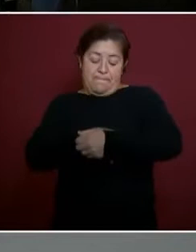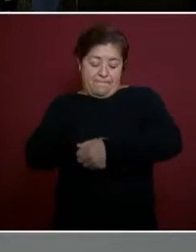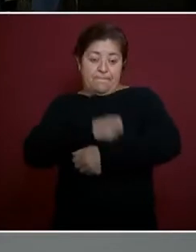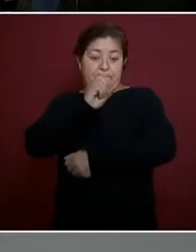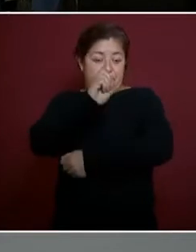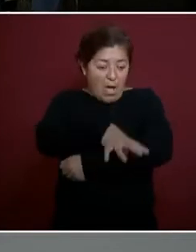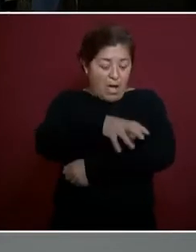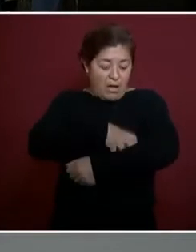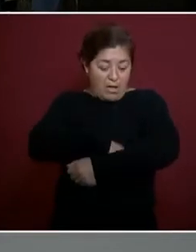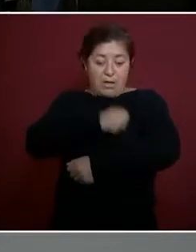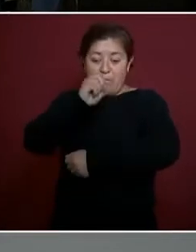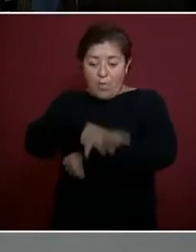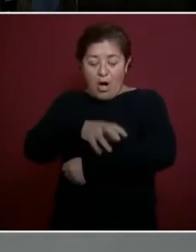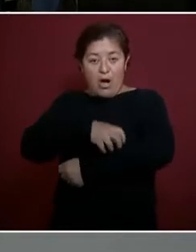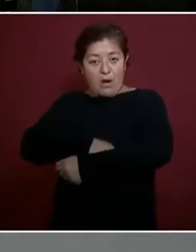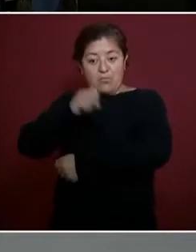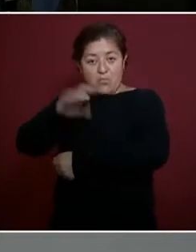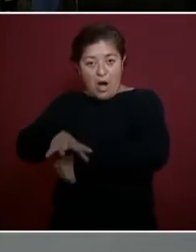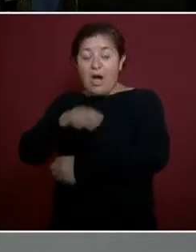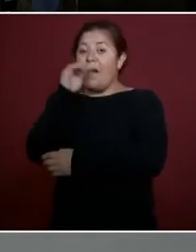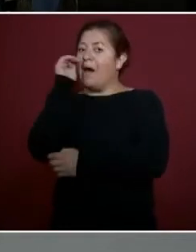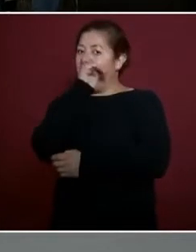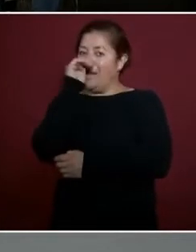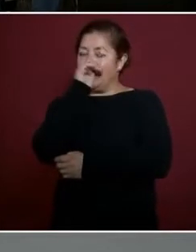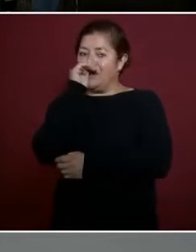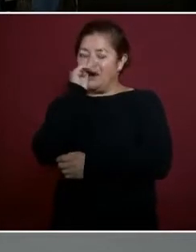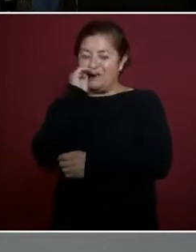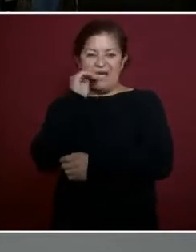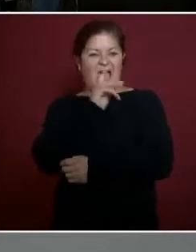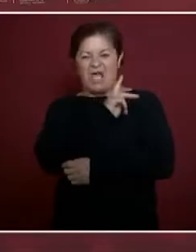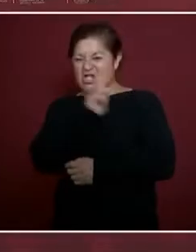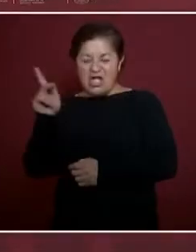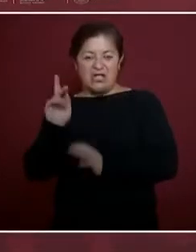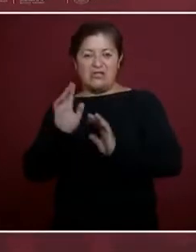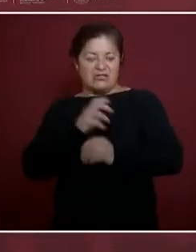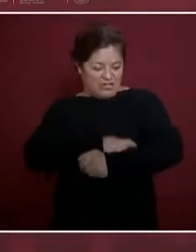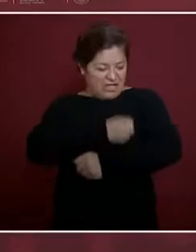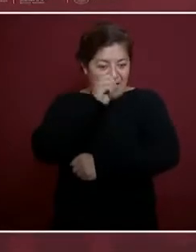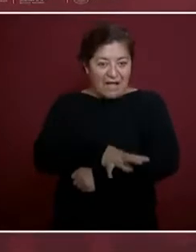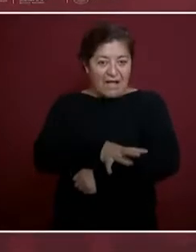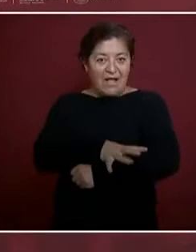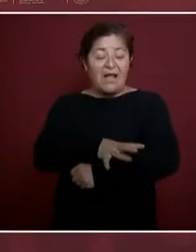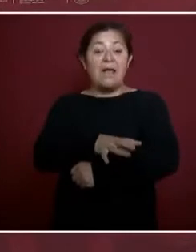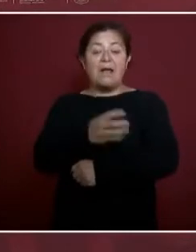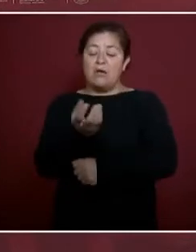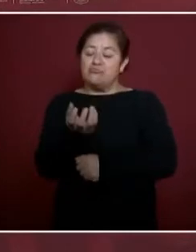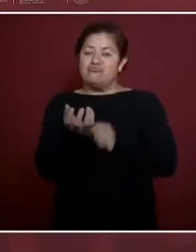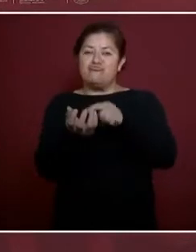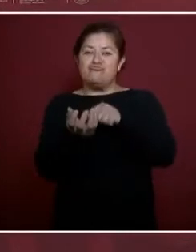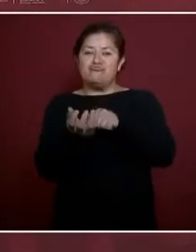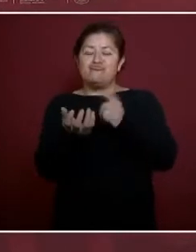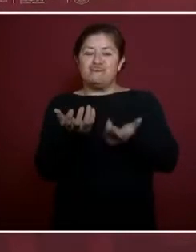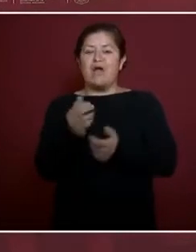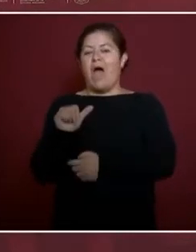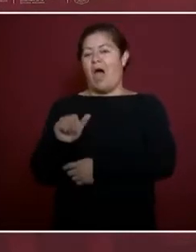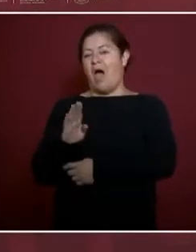gratuitos, el abono para